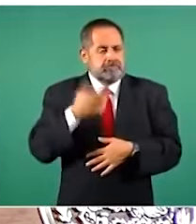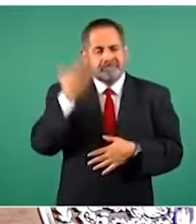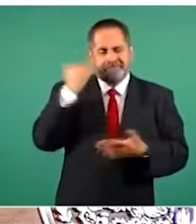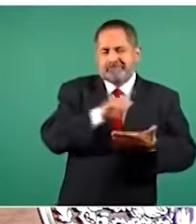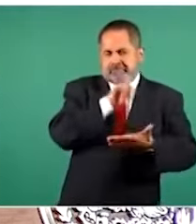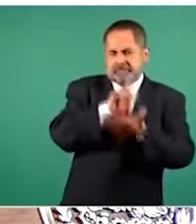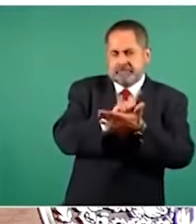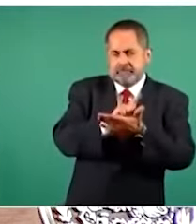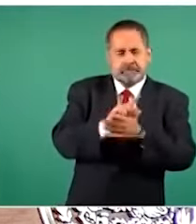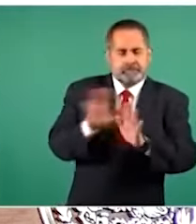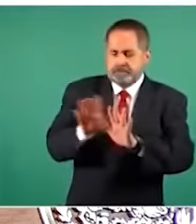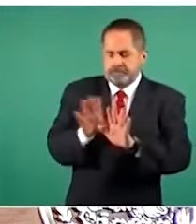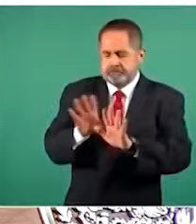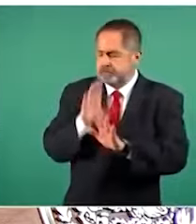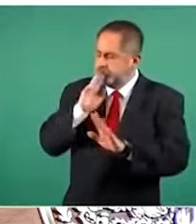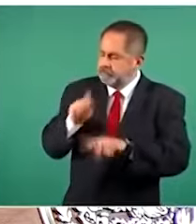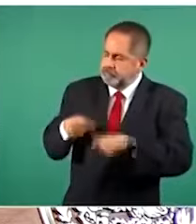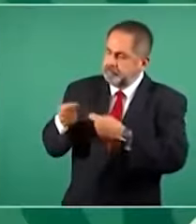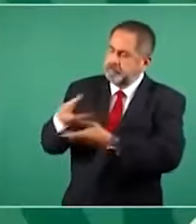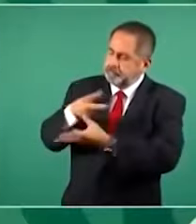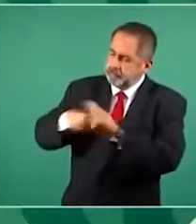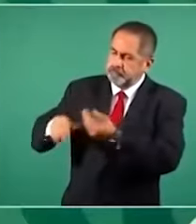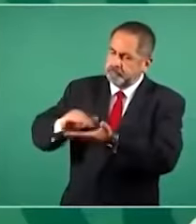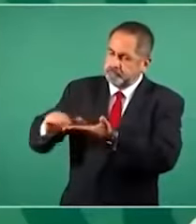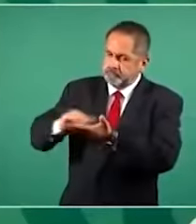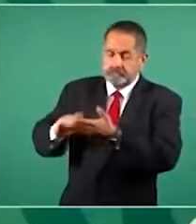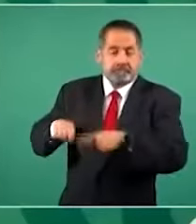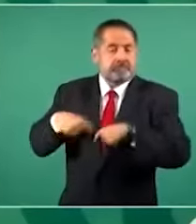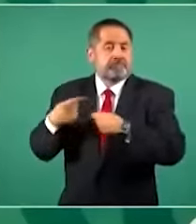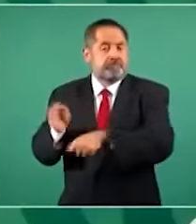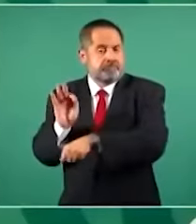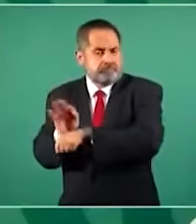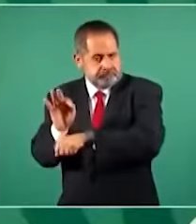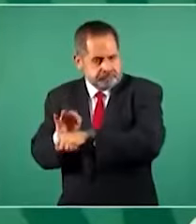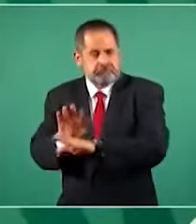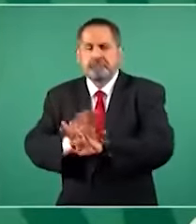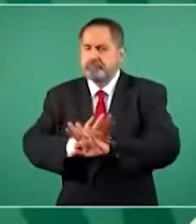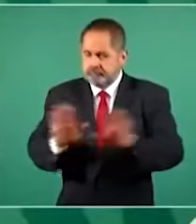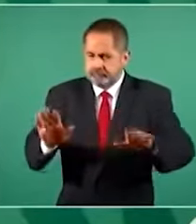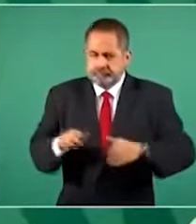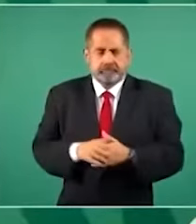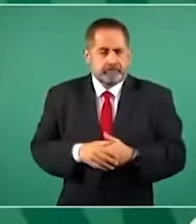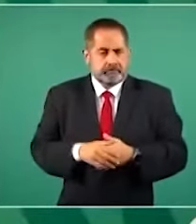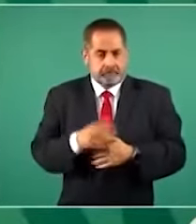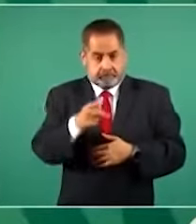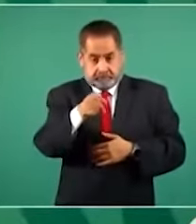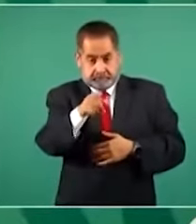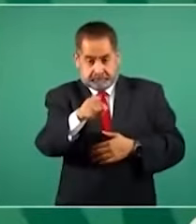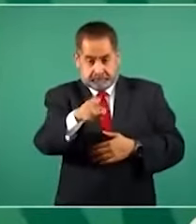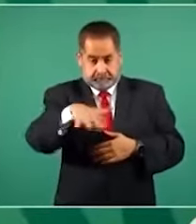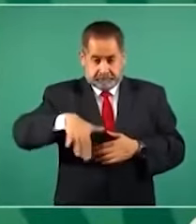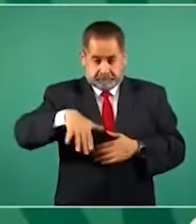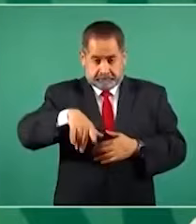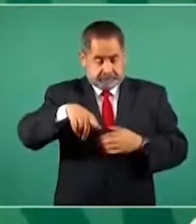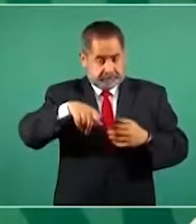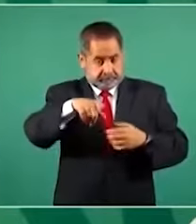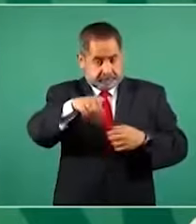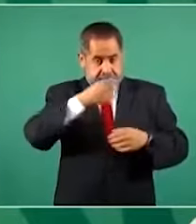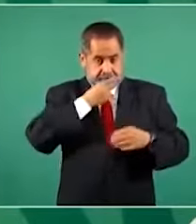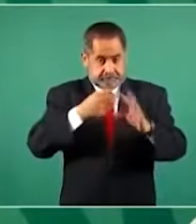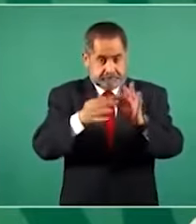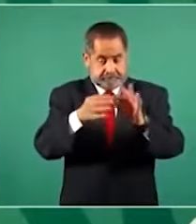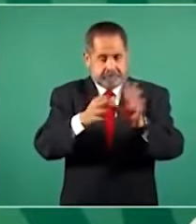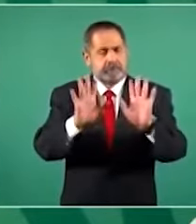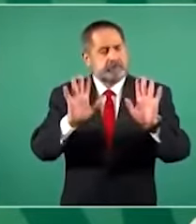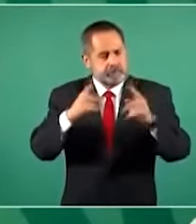la reforma educativa. Y de todas formas, este asunto que estás planteando